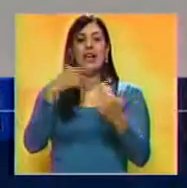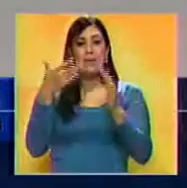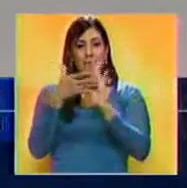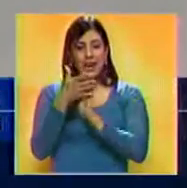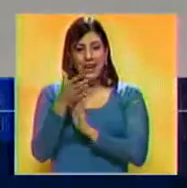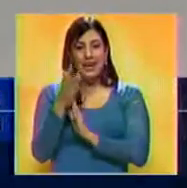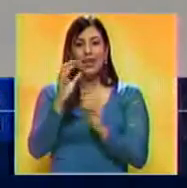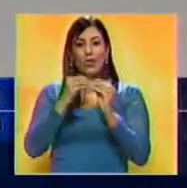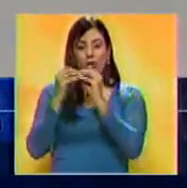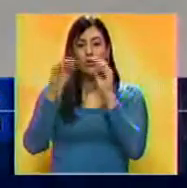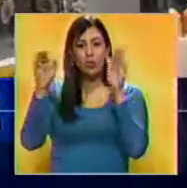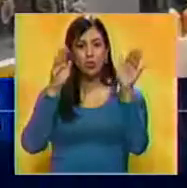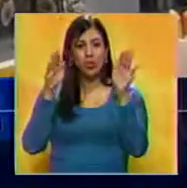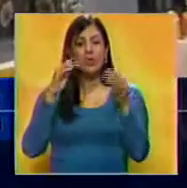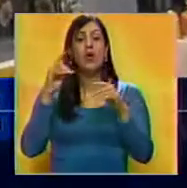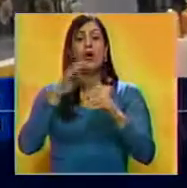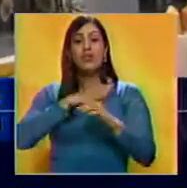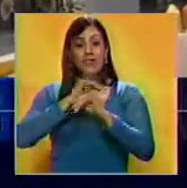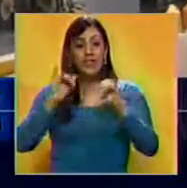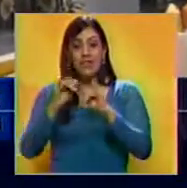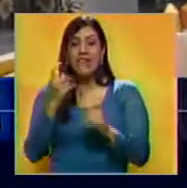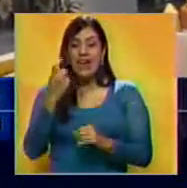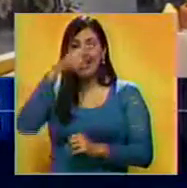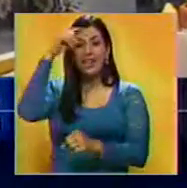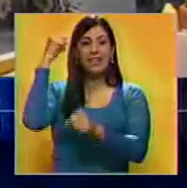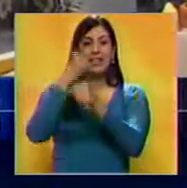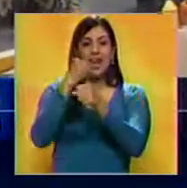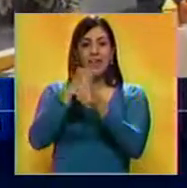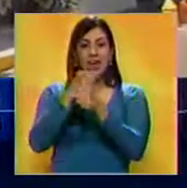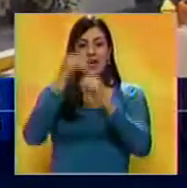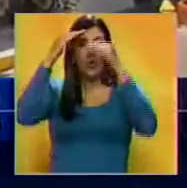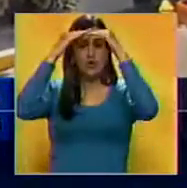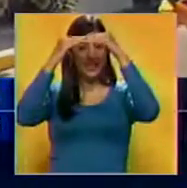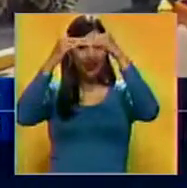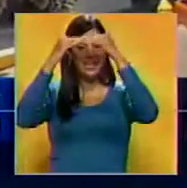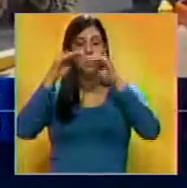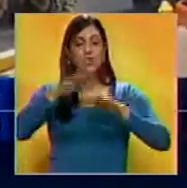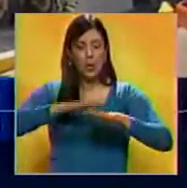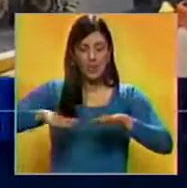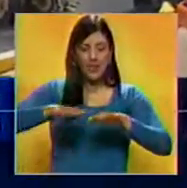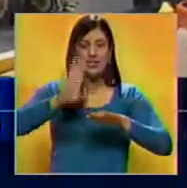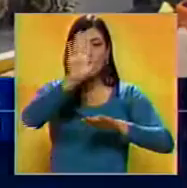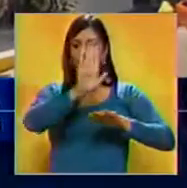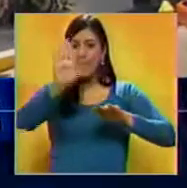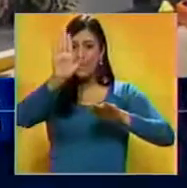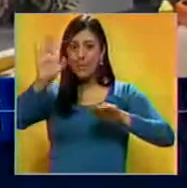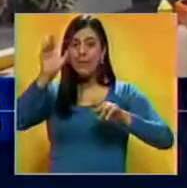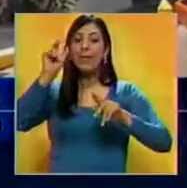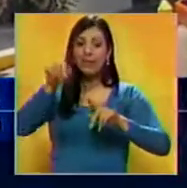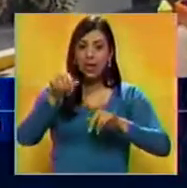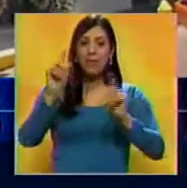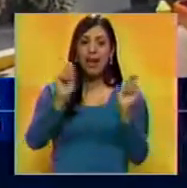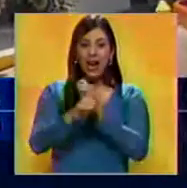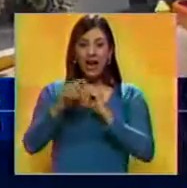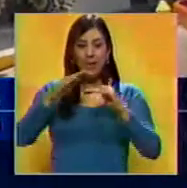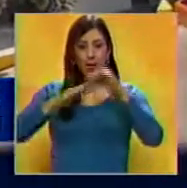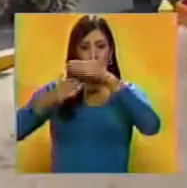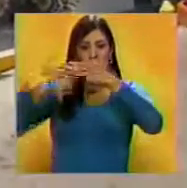refacción de instalaciones turísticas y que se están culminando los trabajos de remoción de techo, pisos y paredes así como la sustitución de piezas sanitarias.